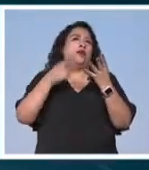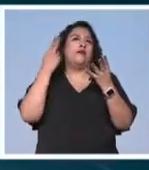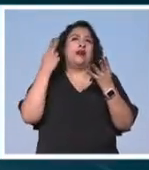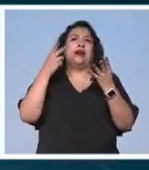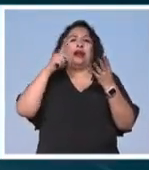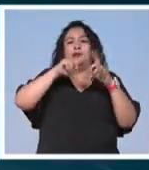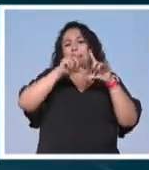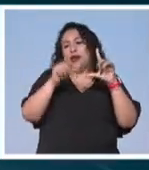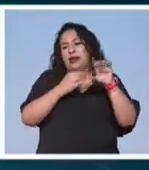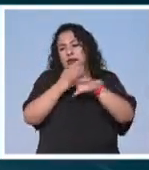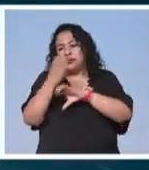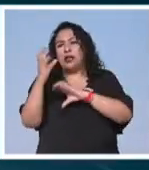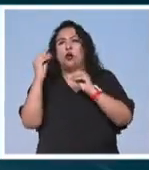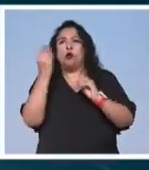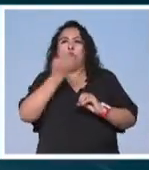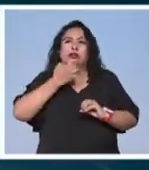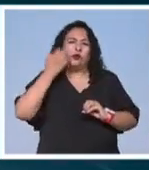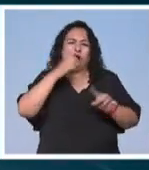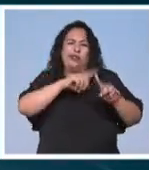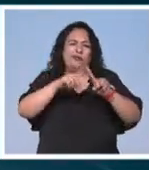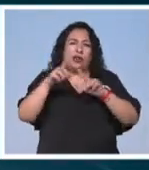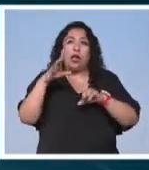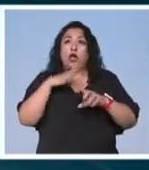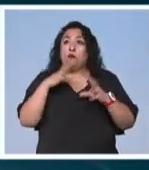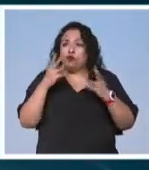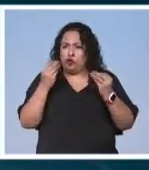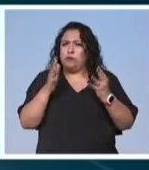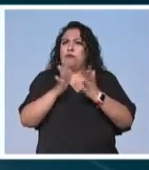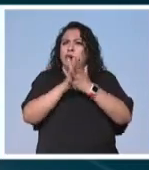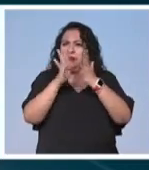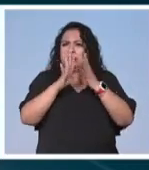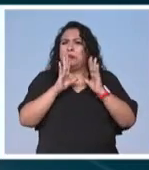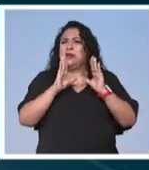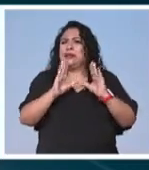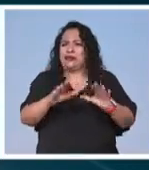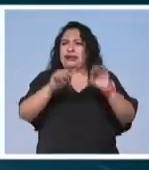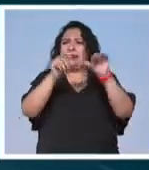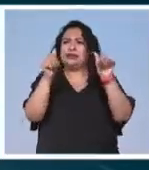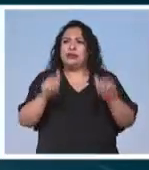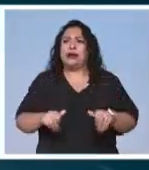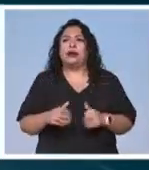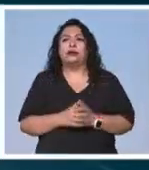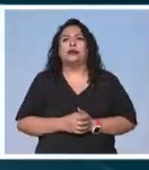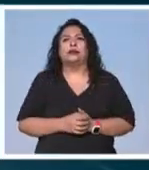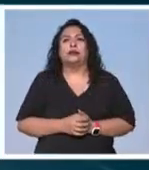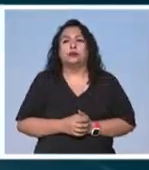el interior del país o en academias o sea tienes muchos que están involucrados en la enseñanza de las artes